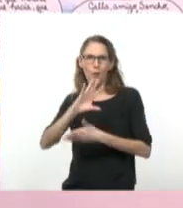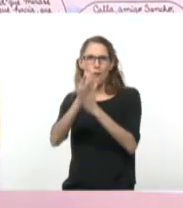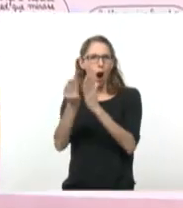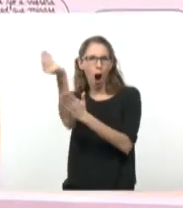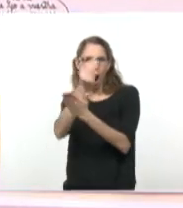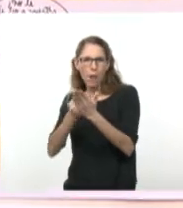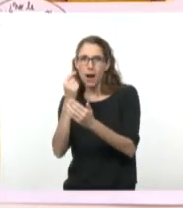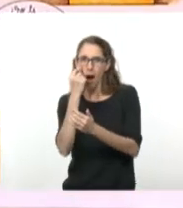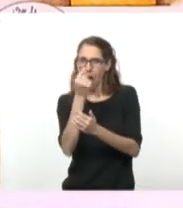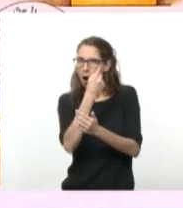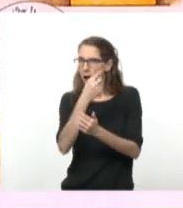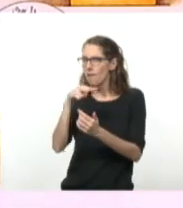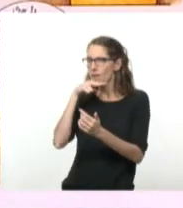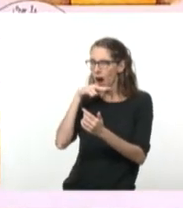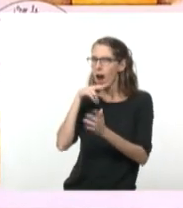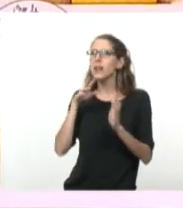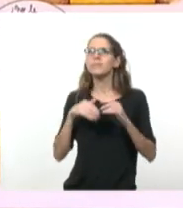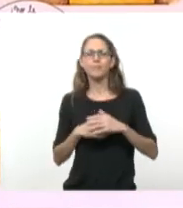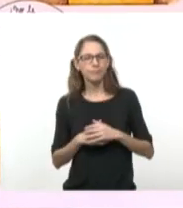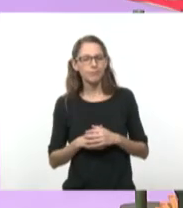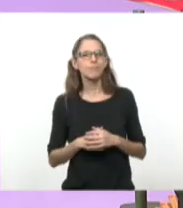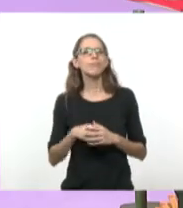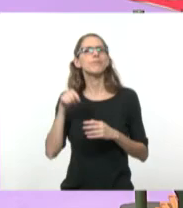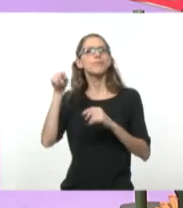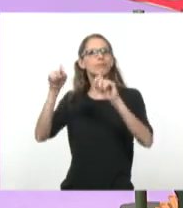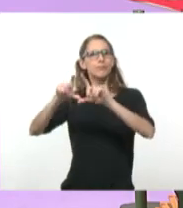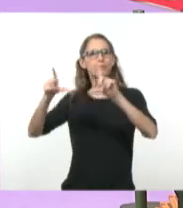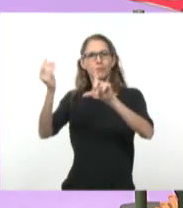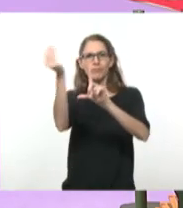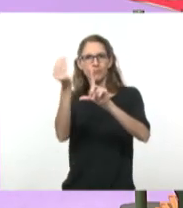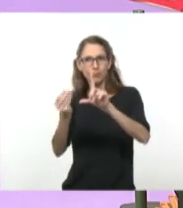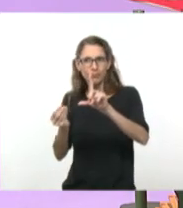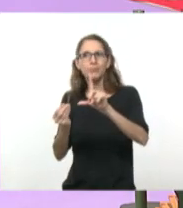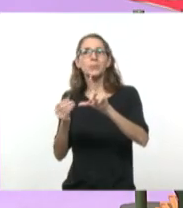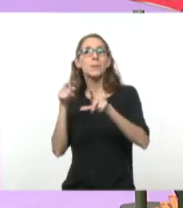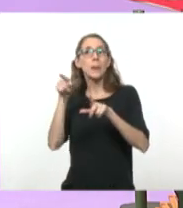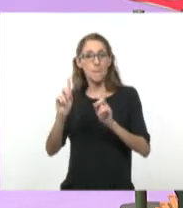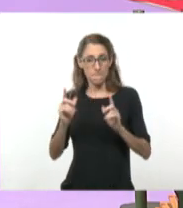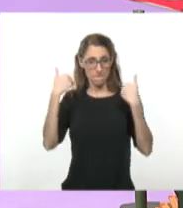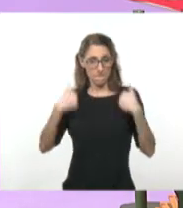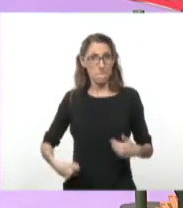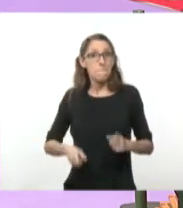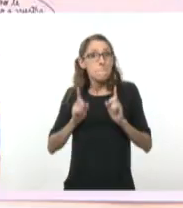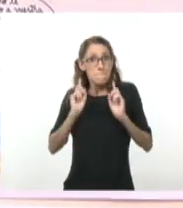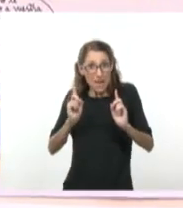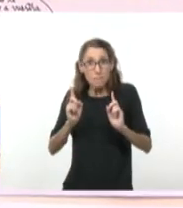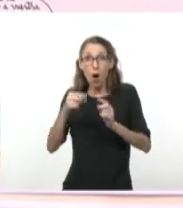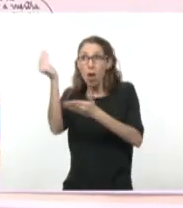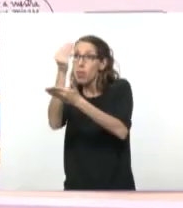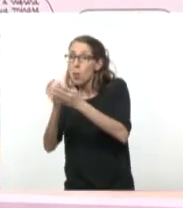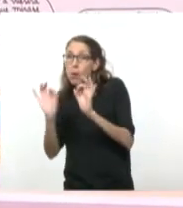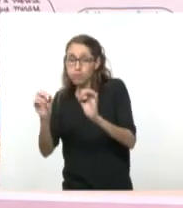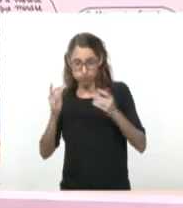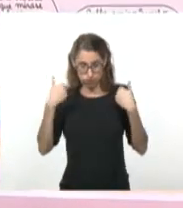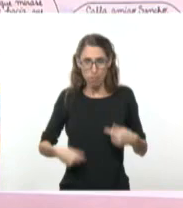ojos verdes son Hay una referencia escrita de él mismo sobre este dibujo, en donde dice que no le